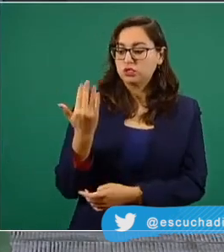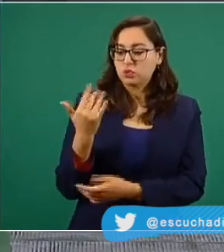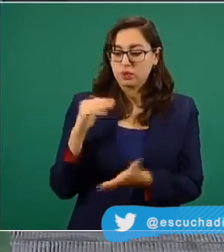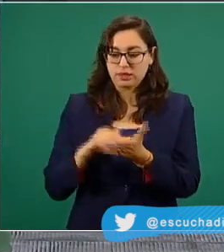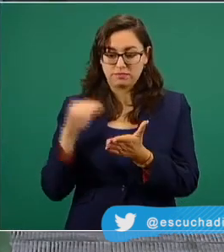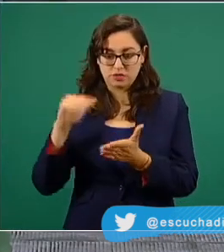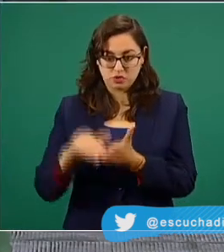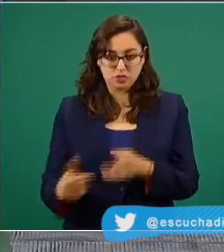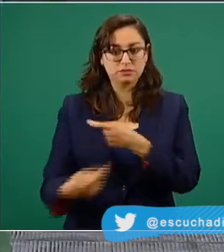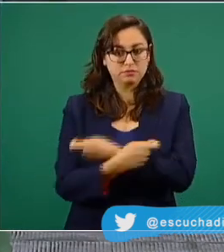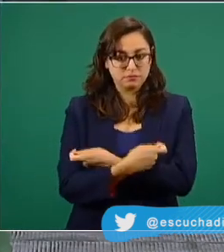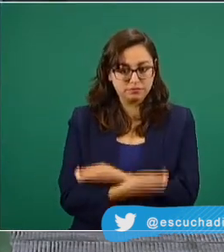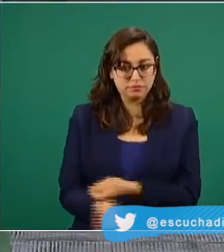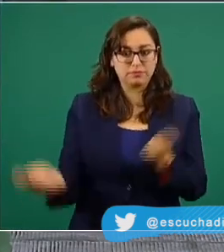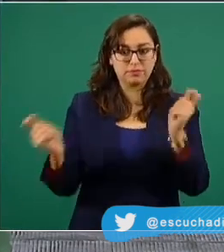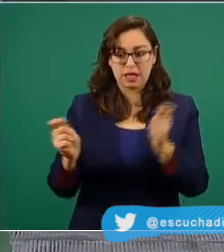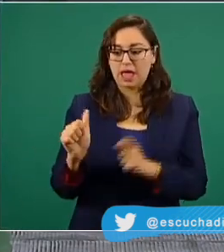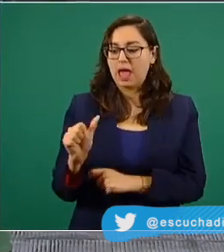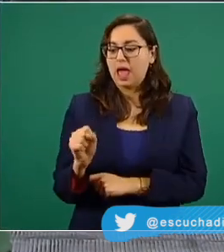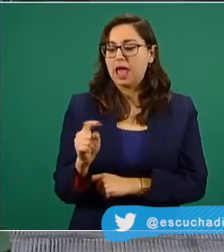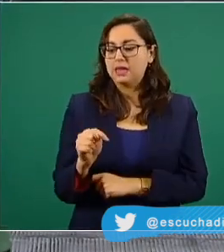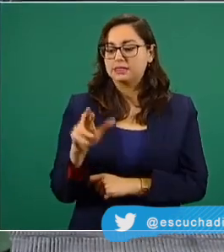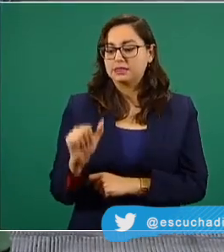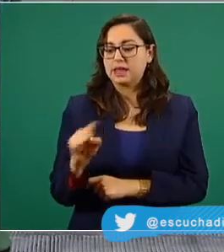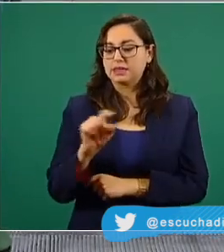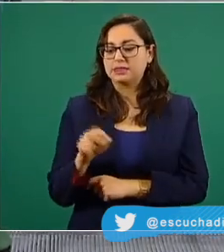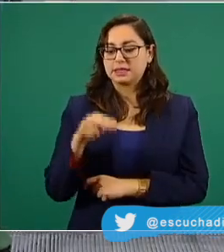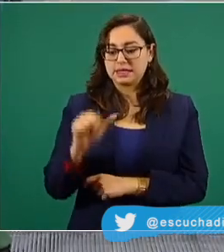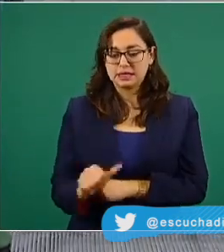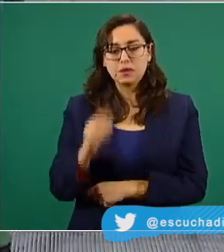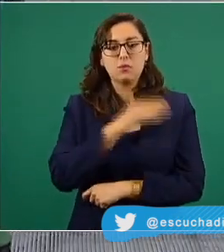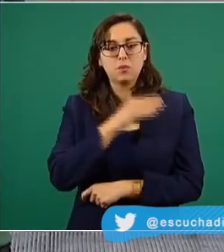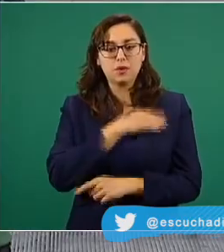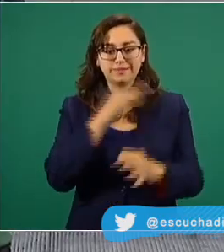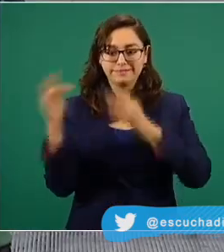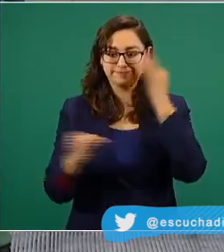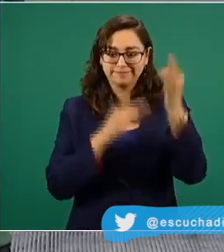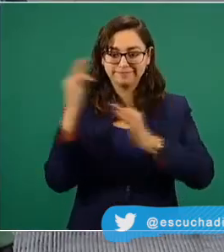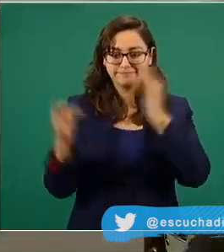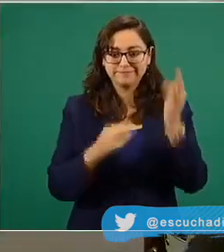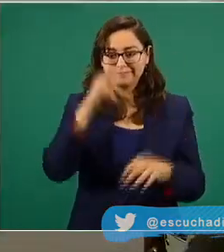dosis de la vacuna AstraZeneca. Buenas noticias para México, buen día.